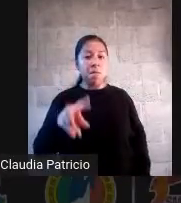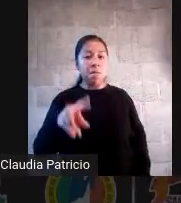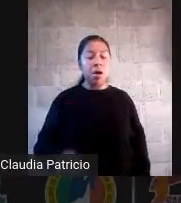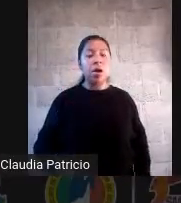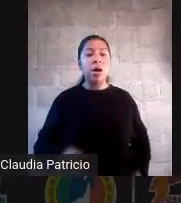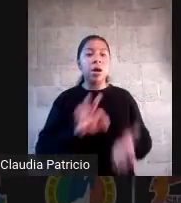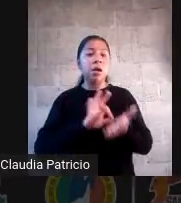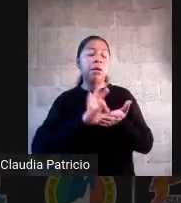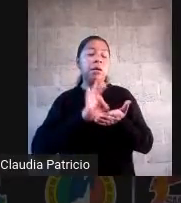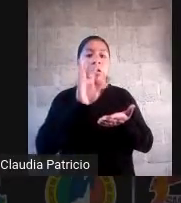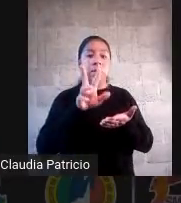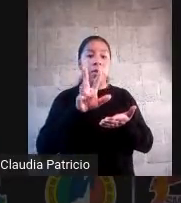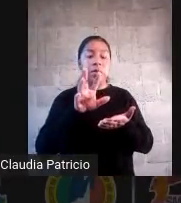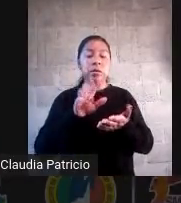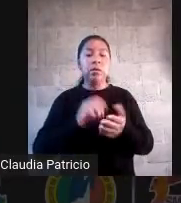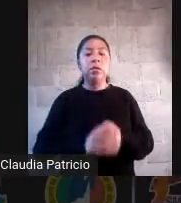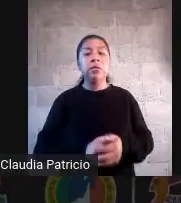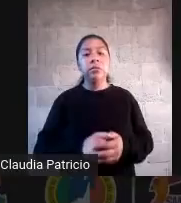ustedes,